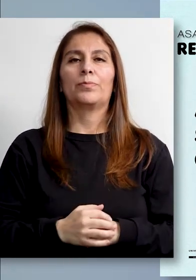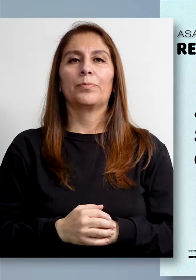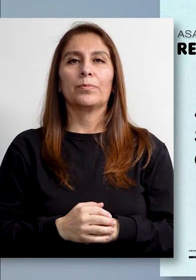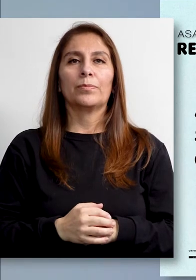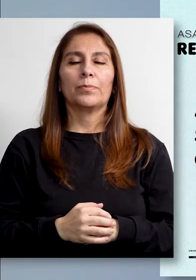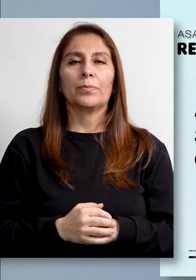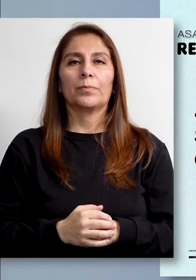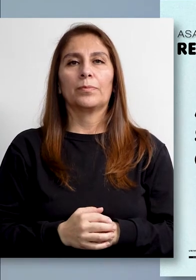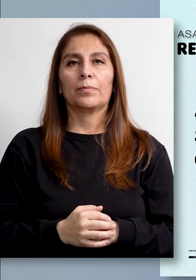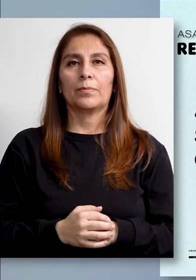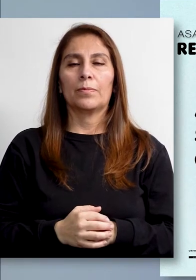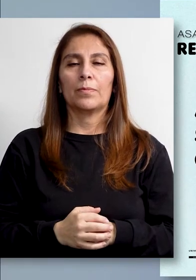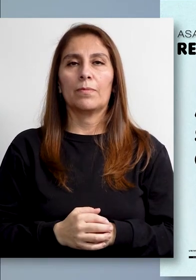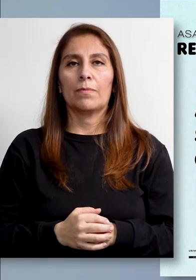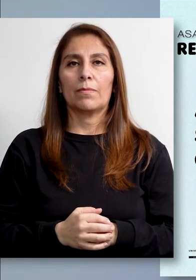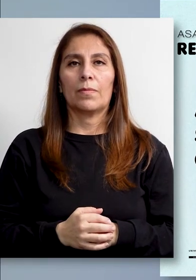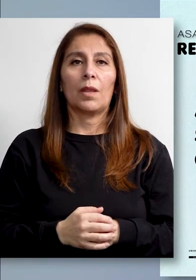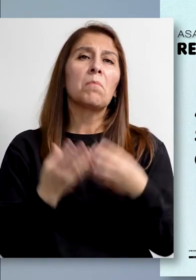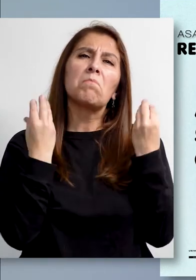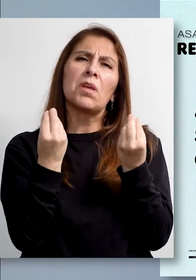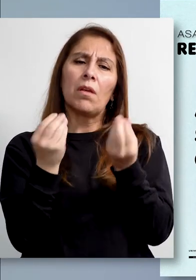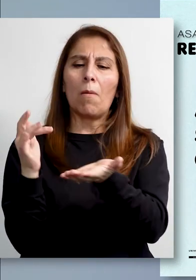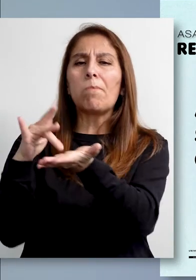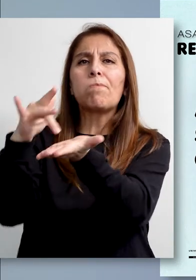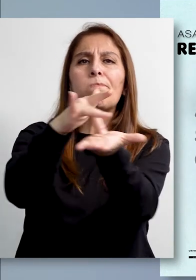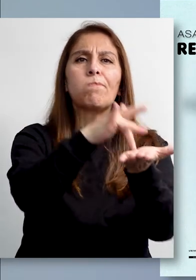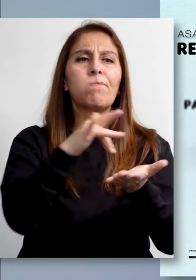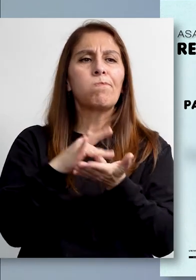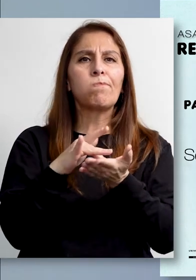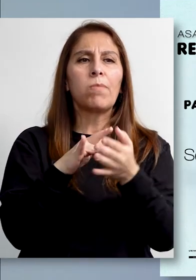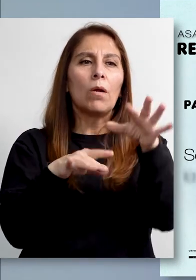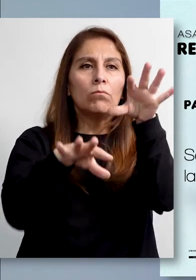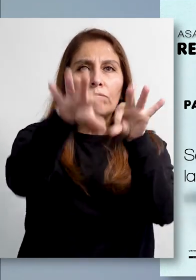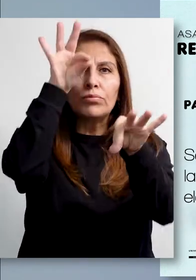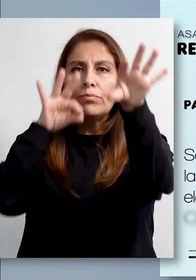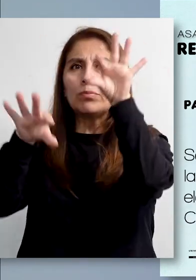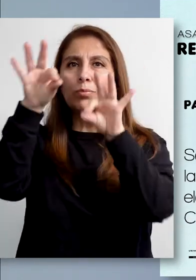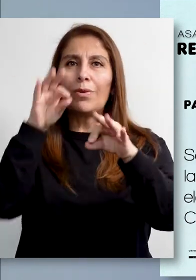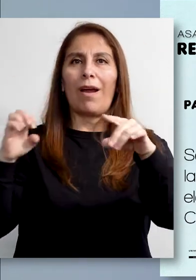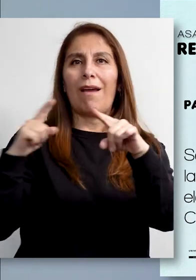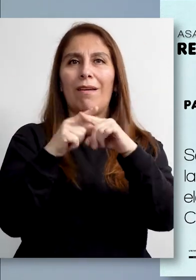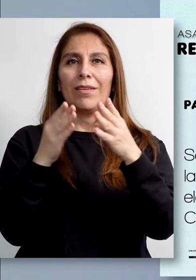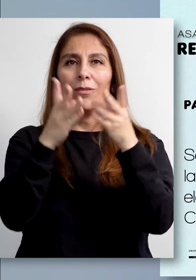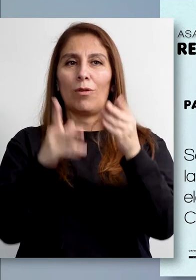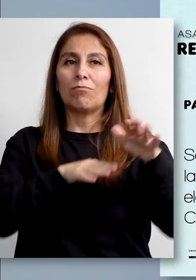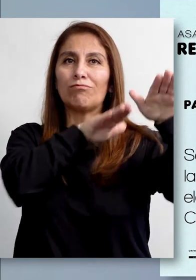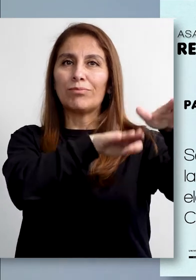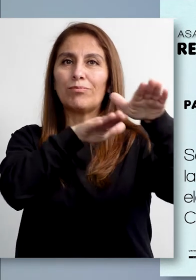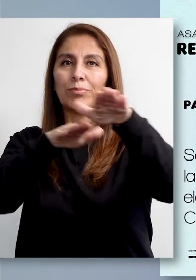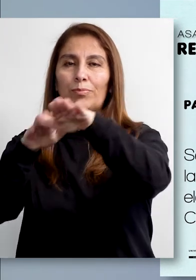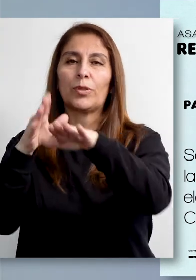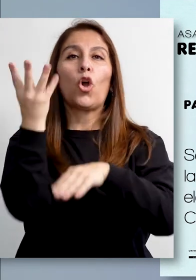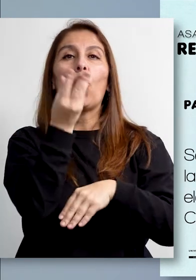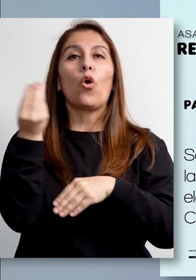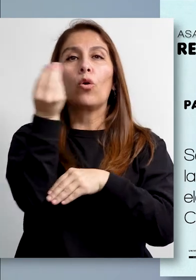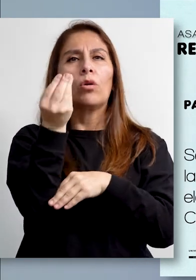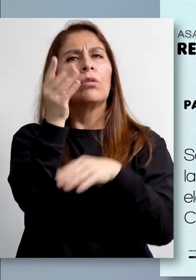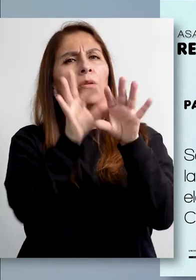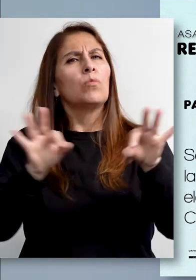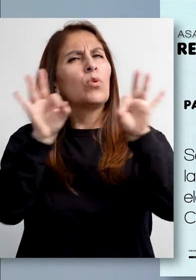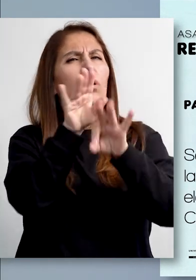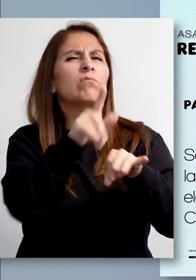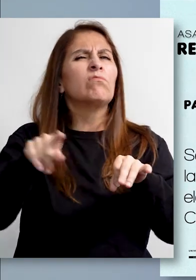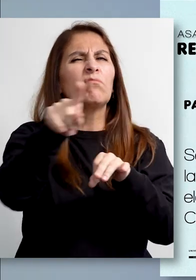72 número 1186. Para participar en la elección de representantes de egresados ante los diferentes consejos,